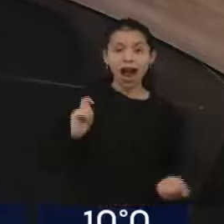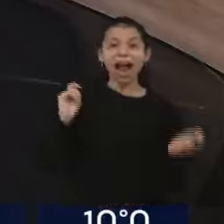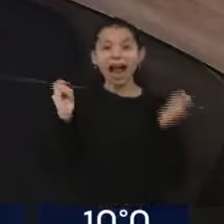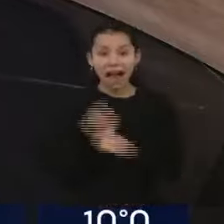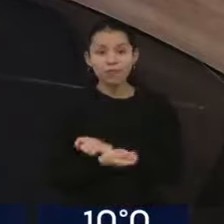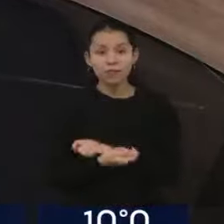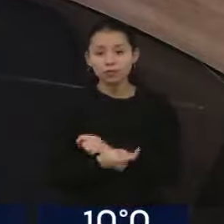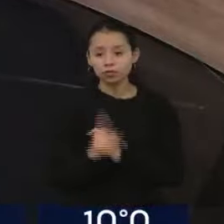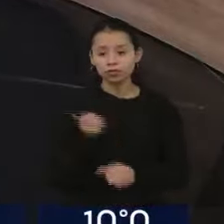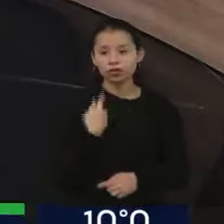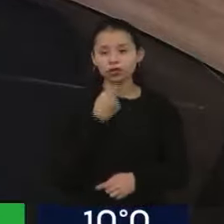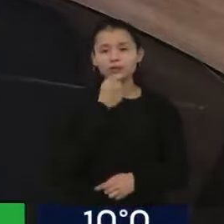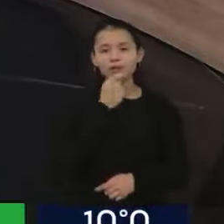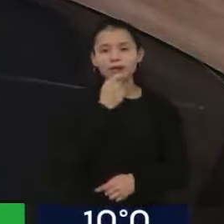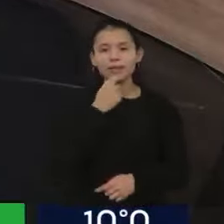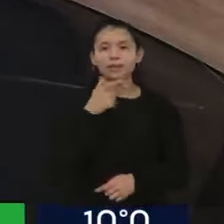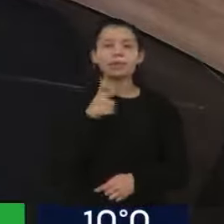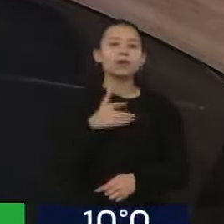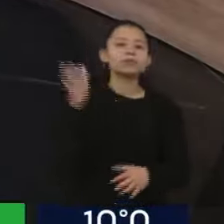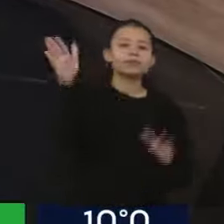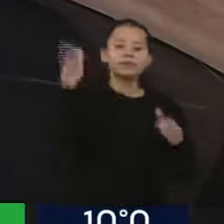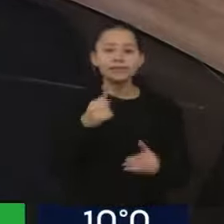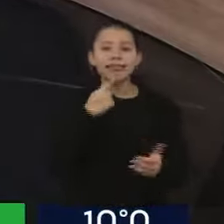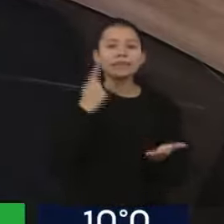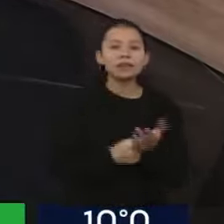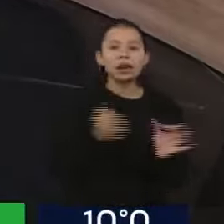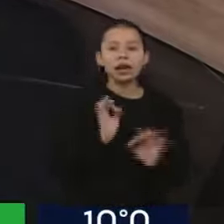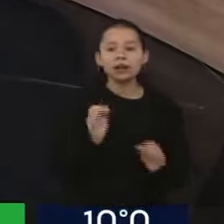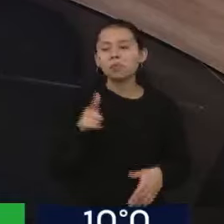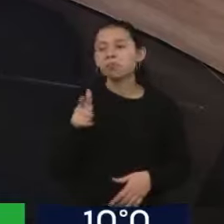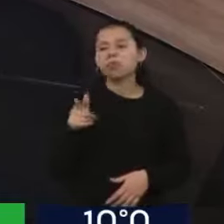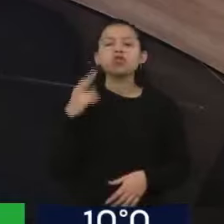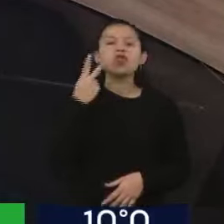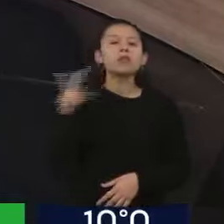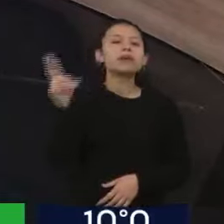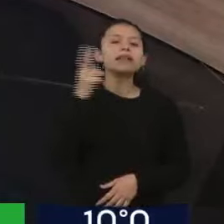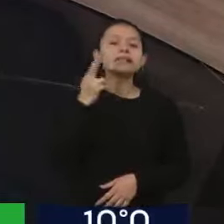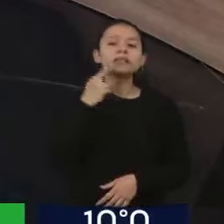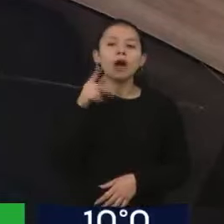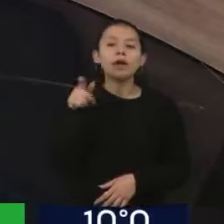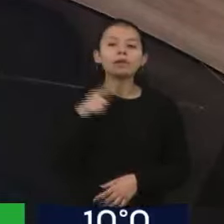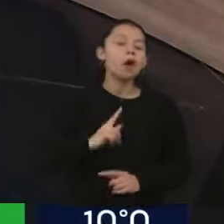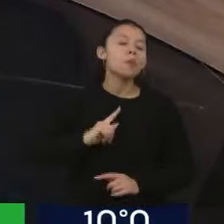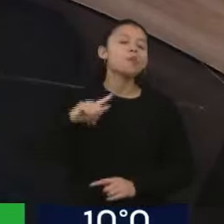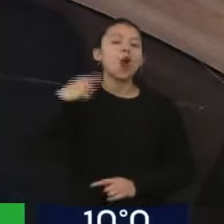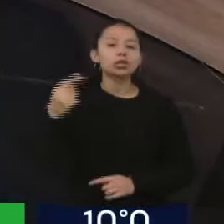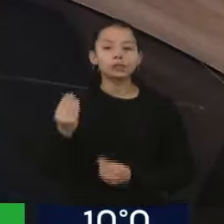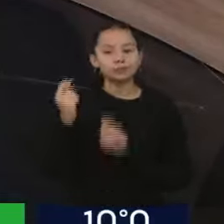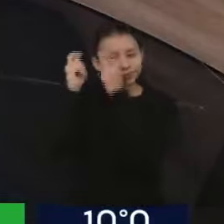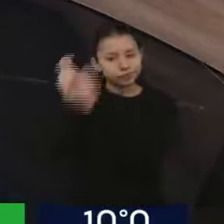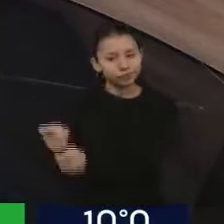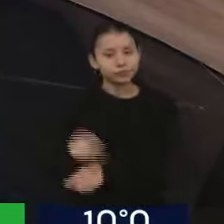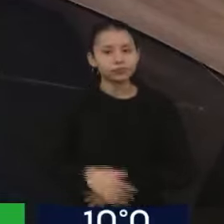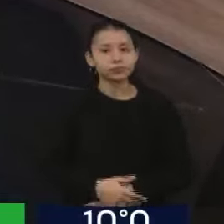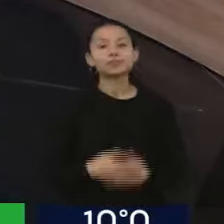esa tarea para el gobierno que iba a ser elegido en el 2019. Fue electo el gobierno de, finalmente, Alberto Fernández,